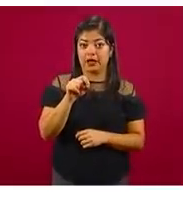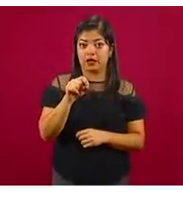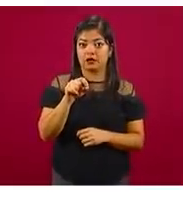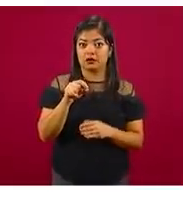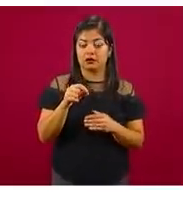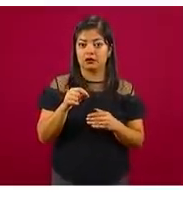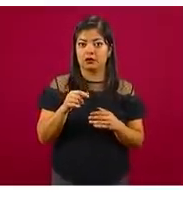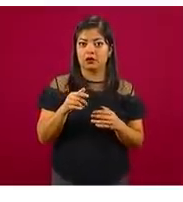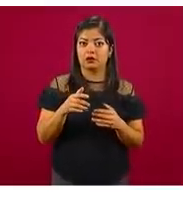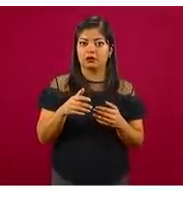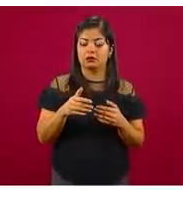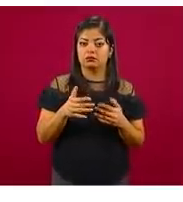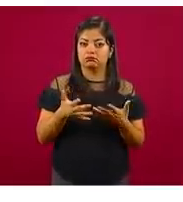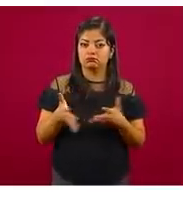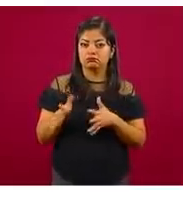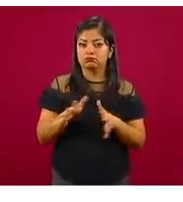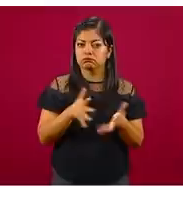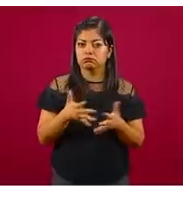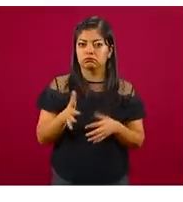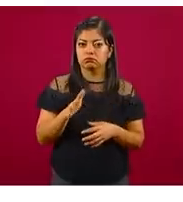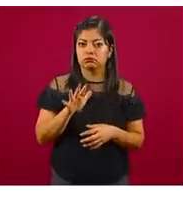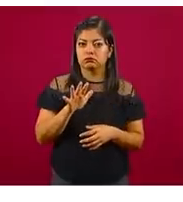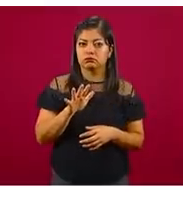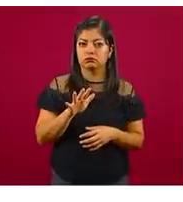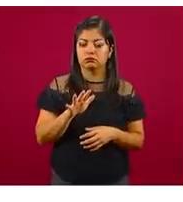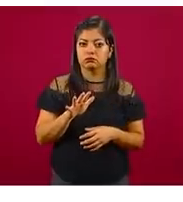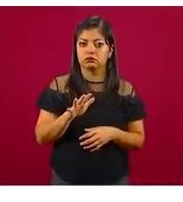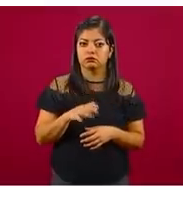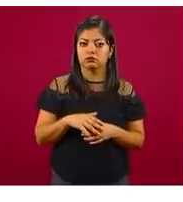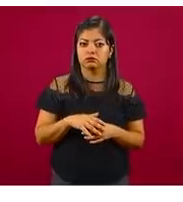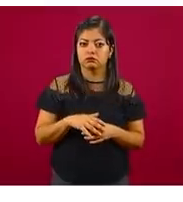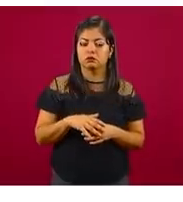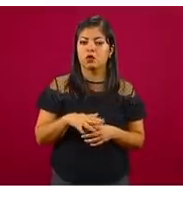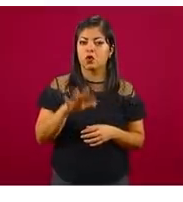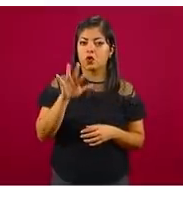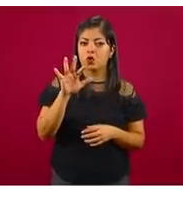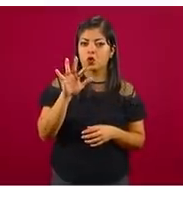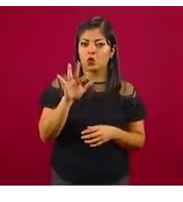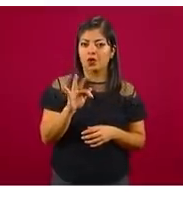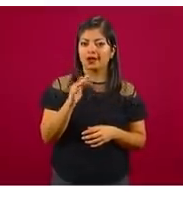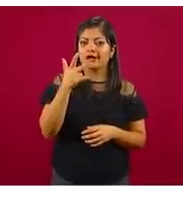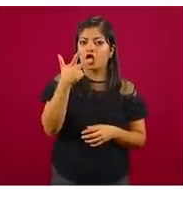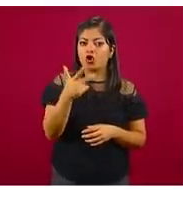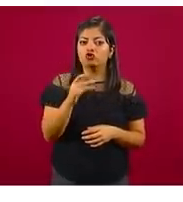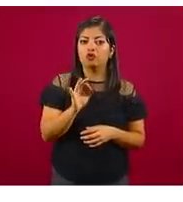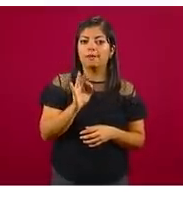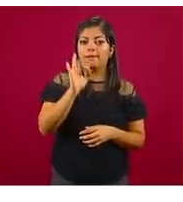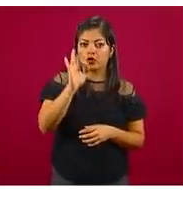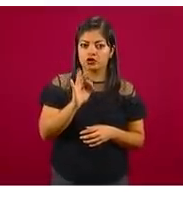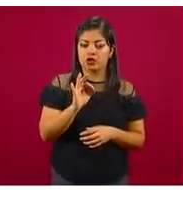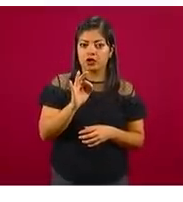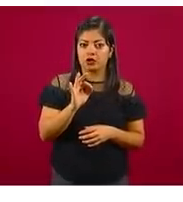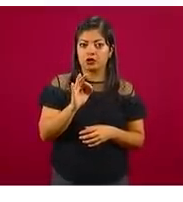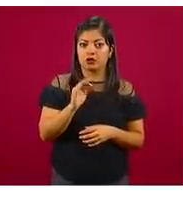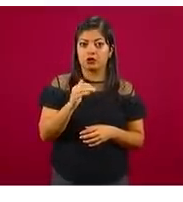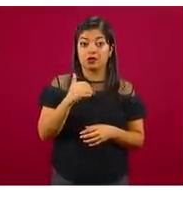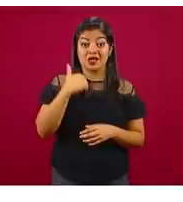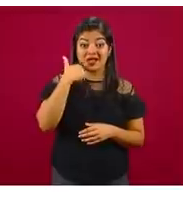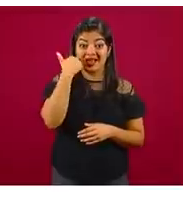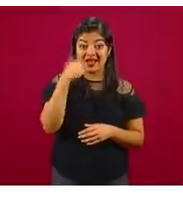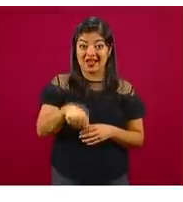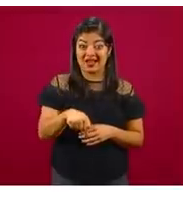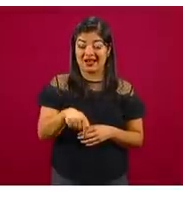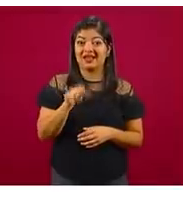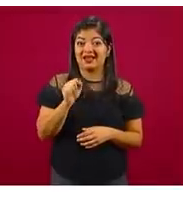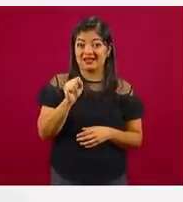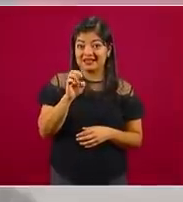48 por ciento. La meta por parte